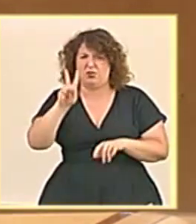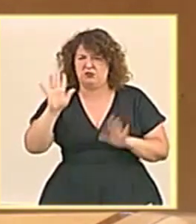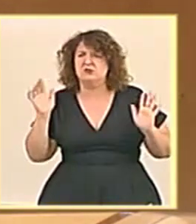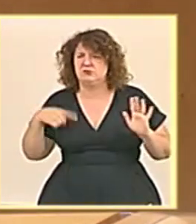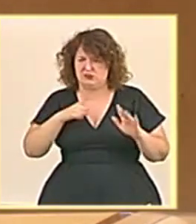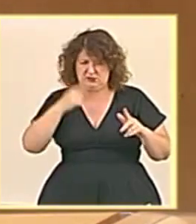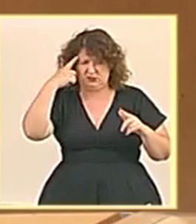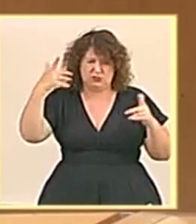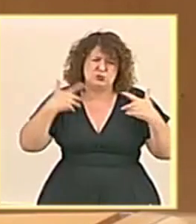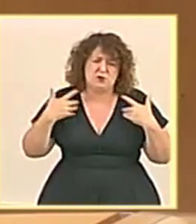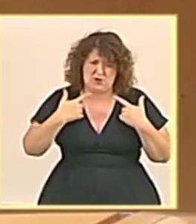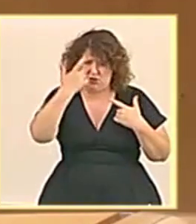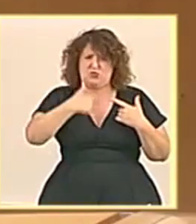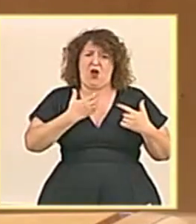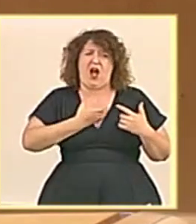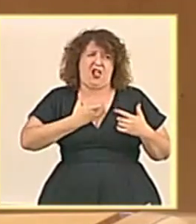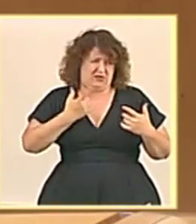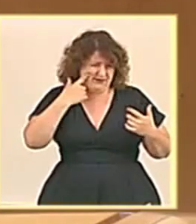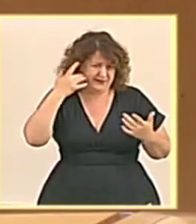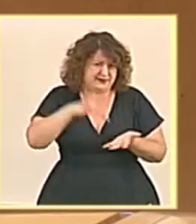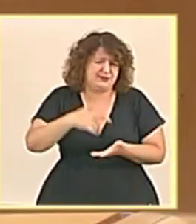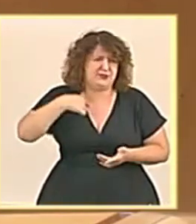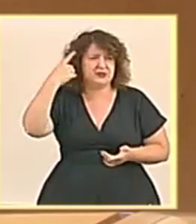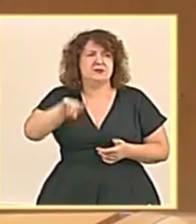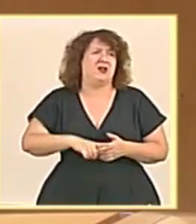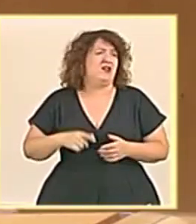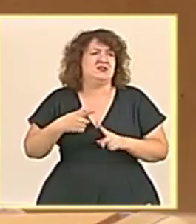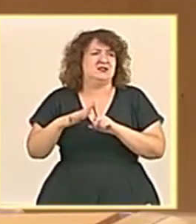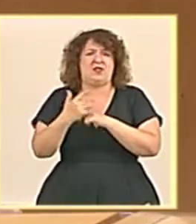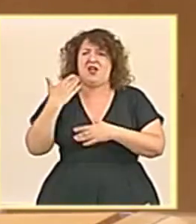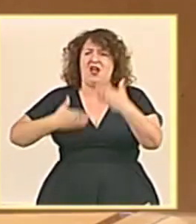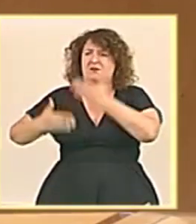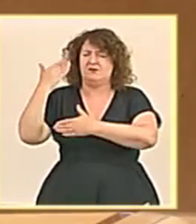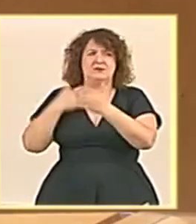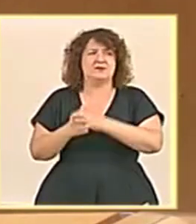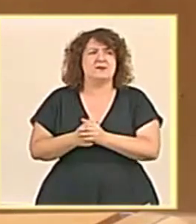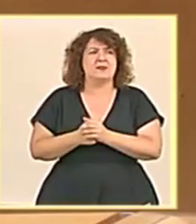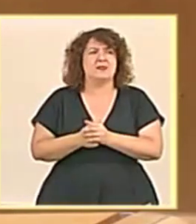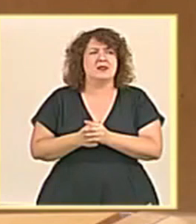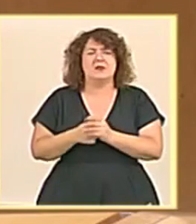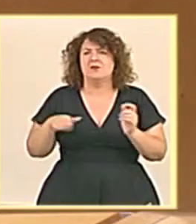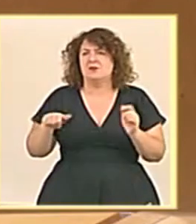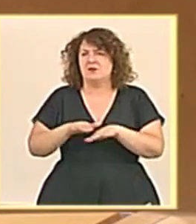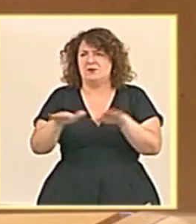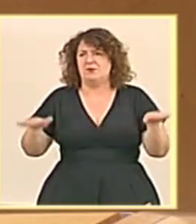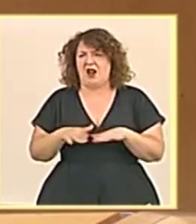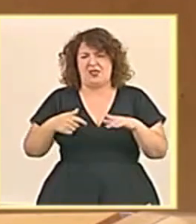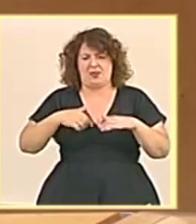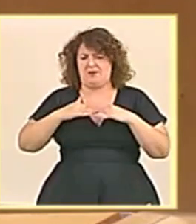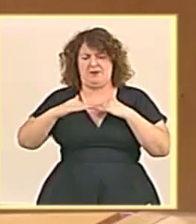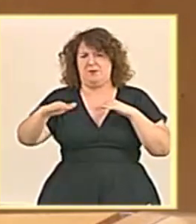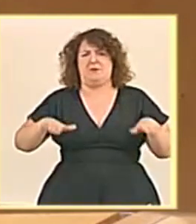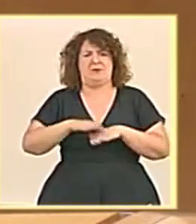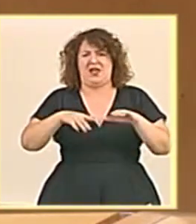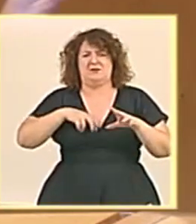Desgraciadamente lo hemos sufrido. La primera yo como alcaldesa. Pero es que eso es pasado. ¿Cómo va a decir usted que para regenerar la playa va a tener que echar abajo el paseo marítimo?